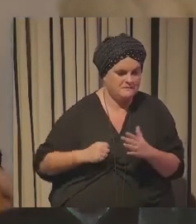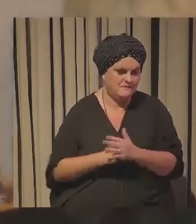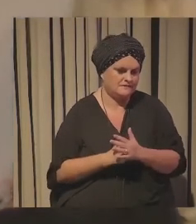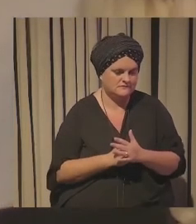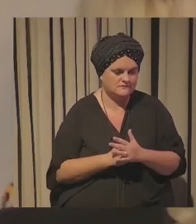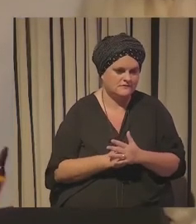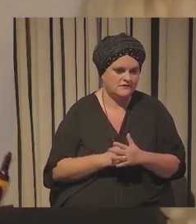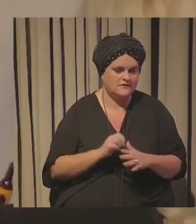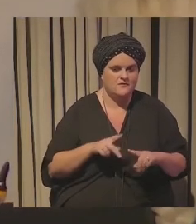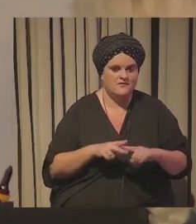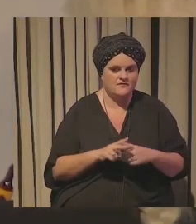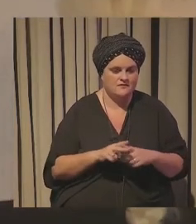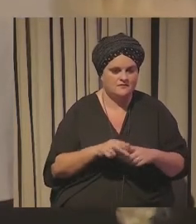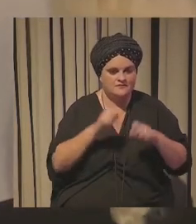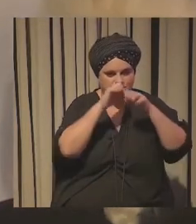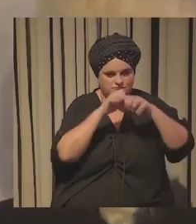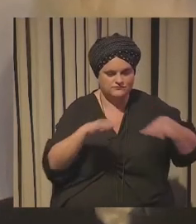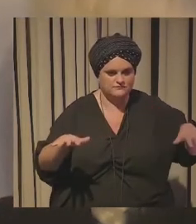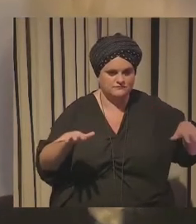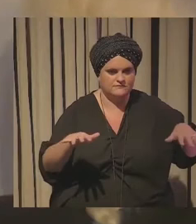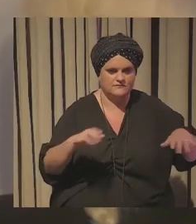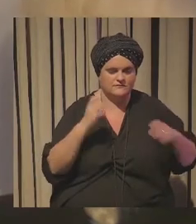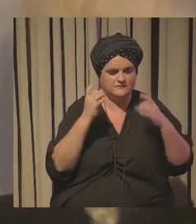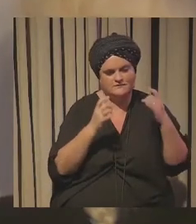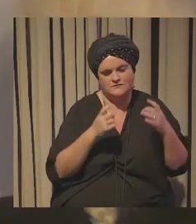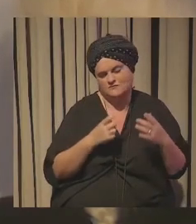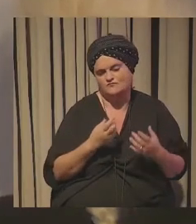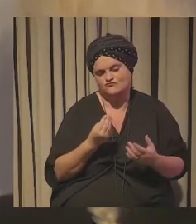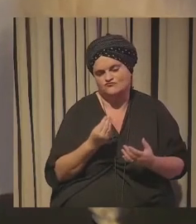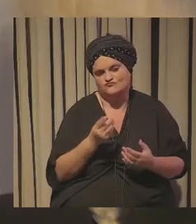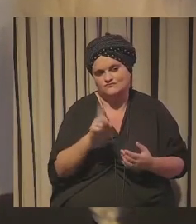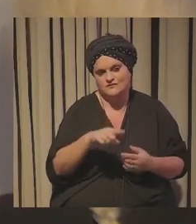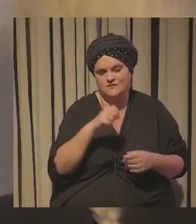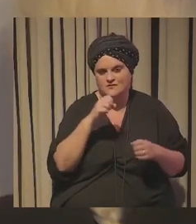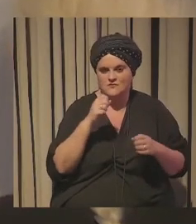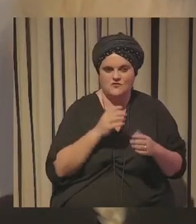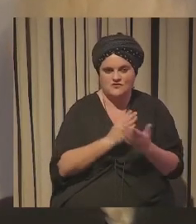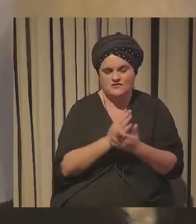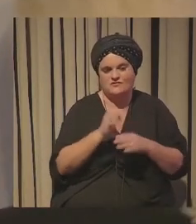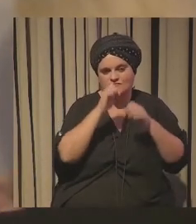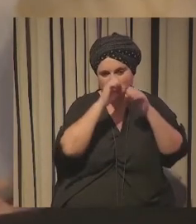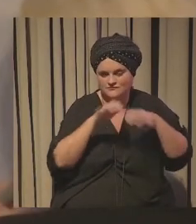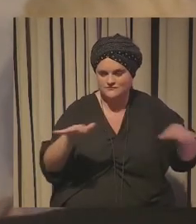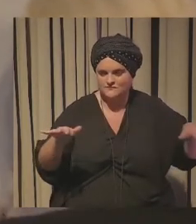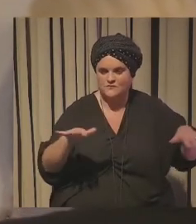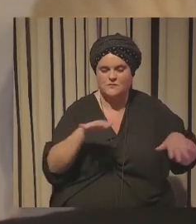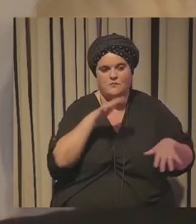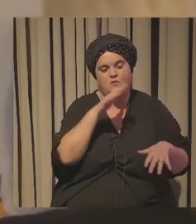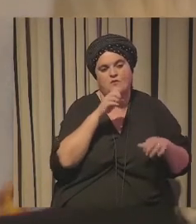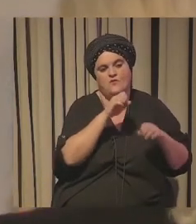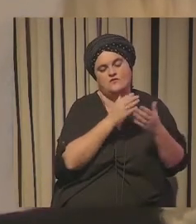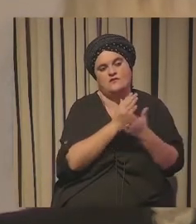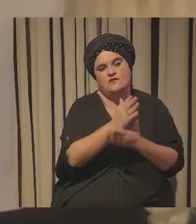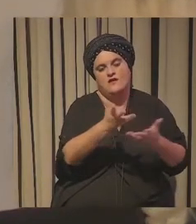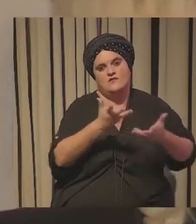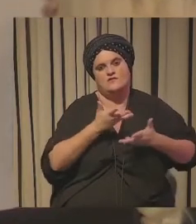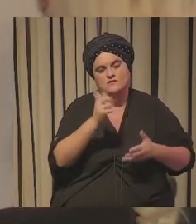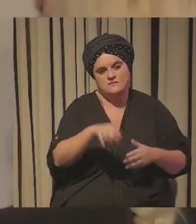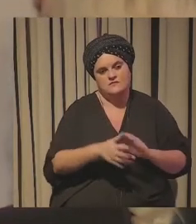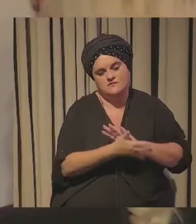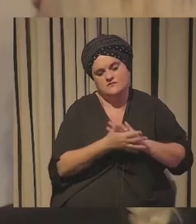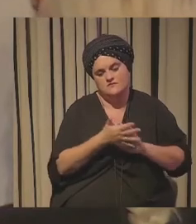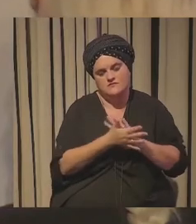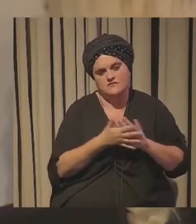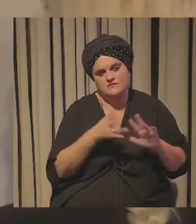como una herramienta de divulgación o sea disfrutamos mucho divulgando tendencias porque las tendencias también nos ayudan a estar hablando